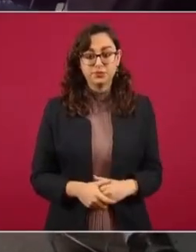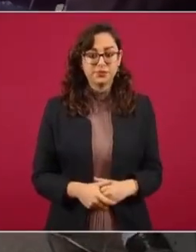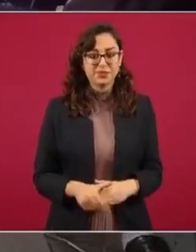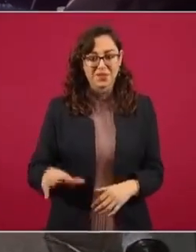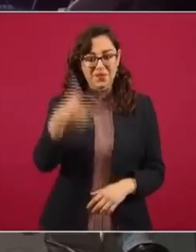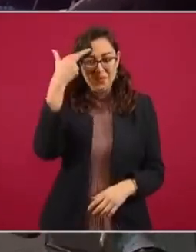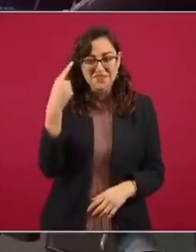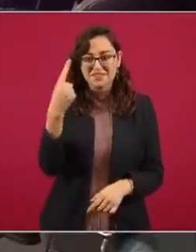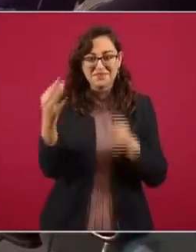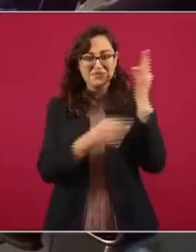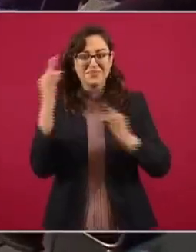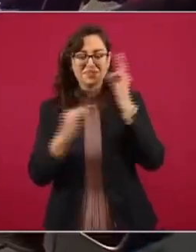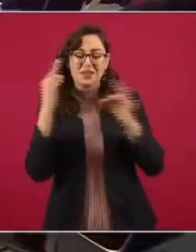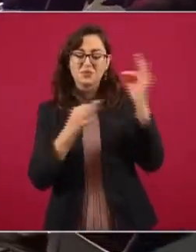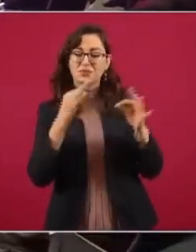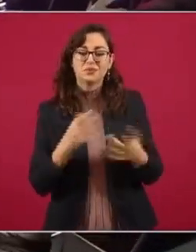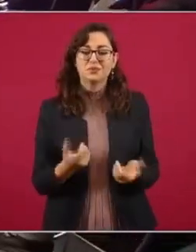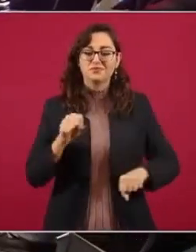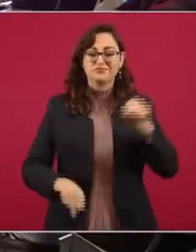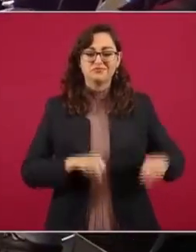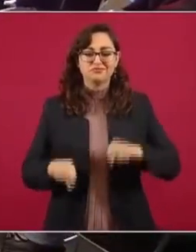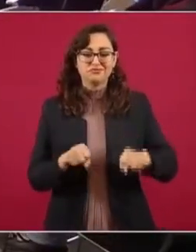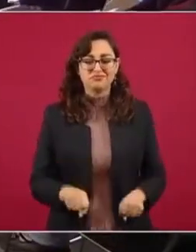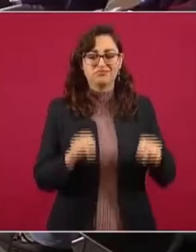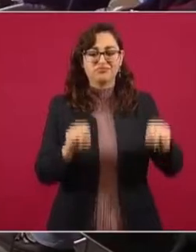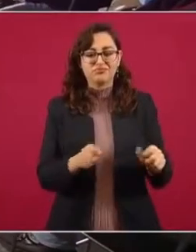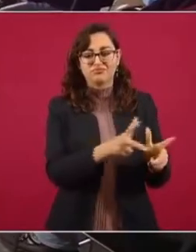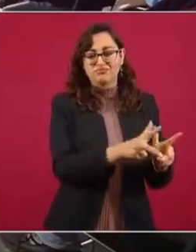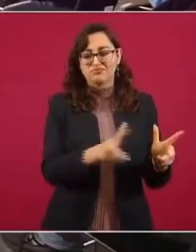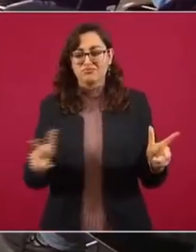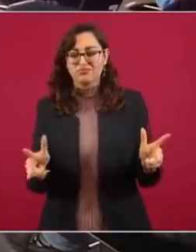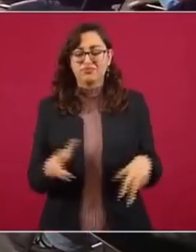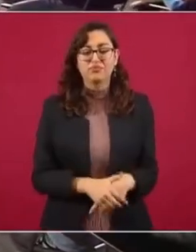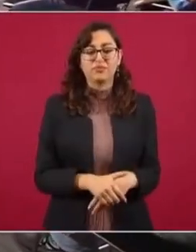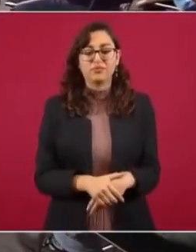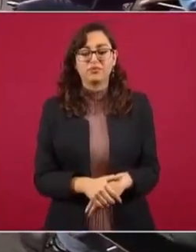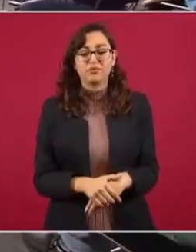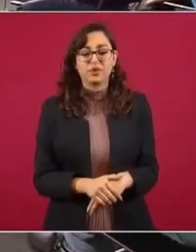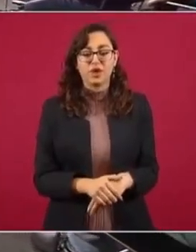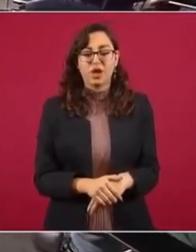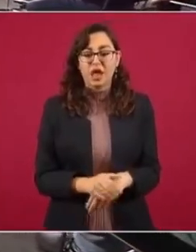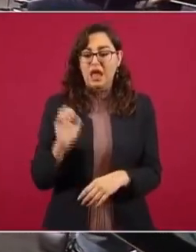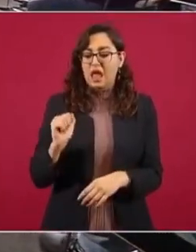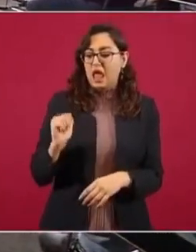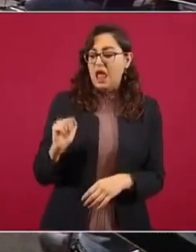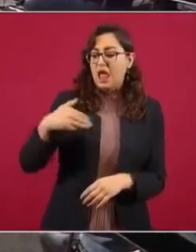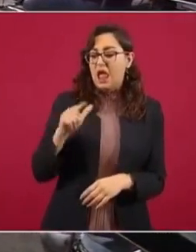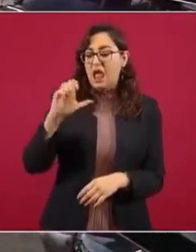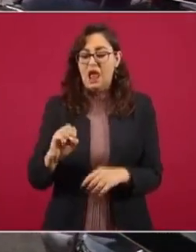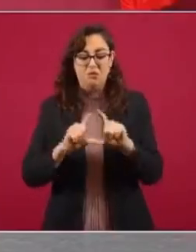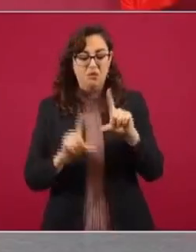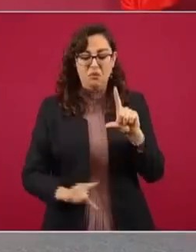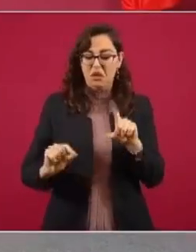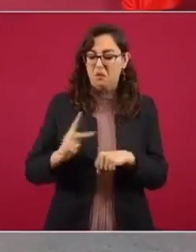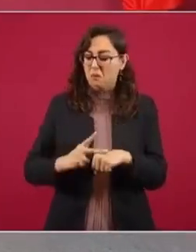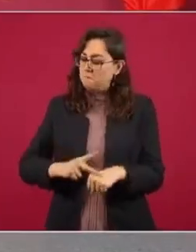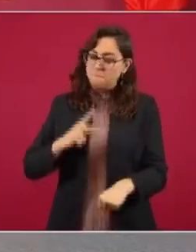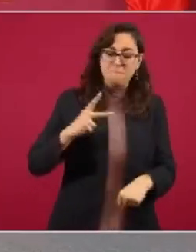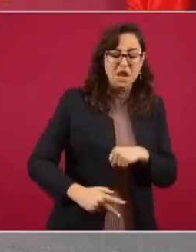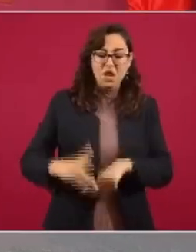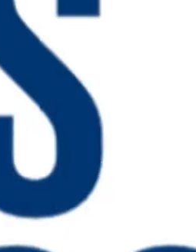bicicletas, ahí estacionadas. López Obrador, un peligro para México. Se caía la bicicleta. Se caían las bardas.